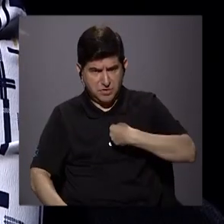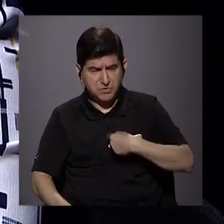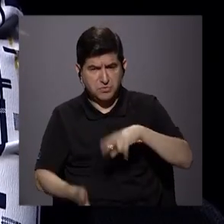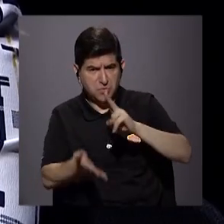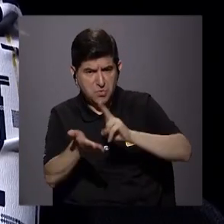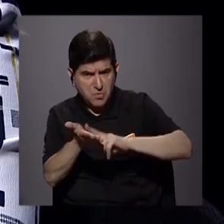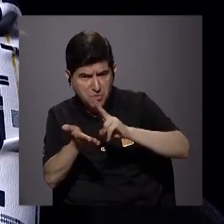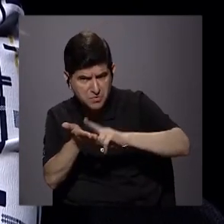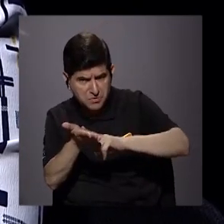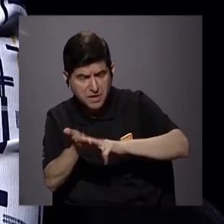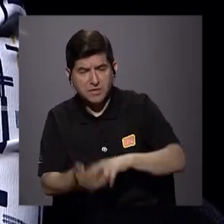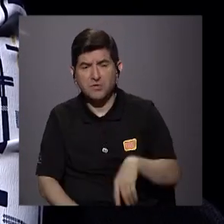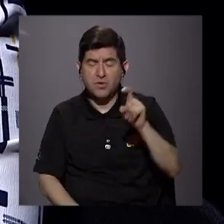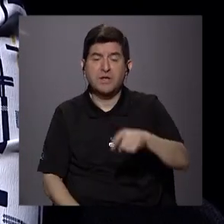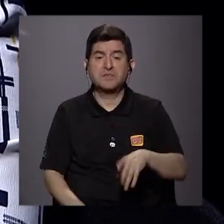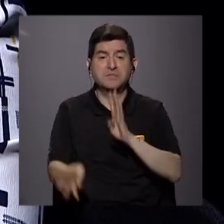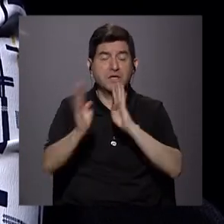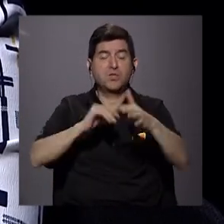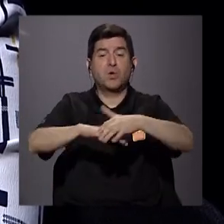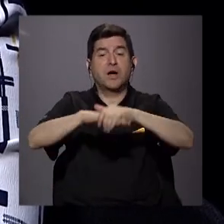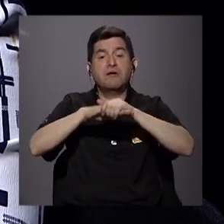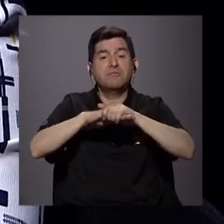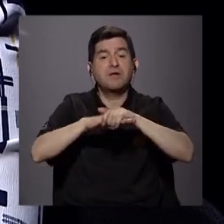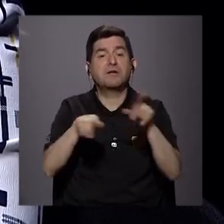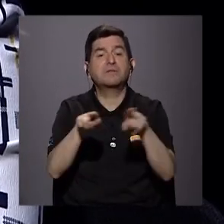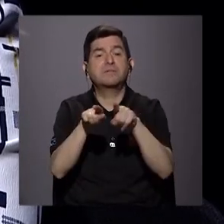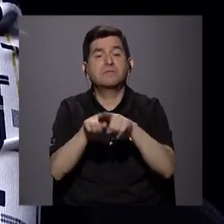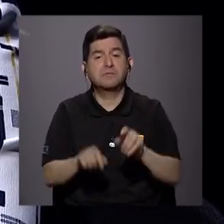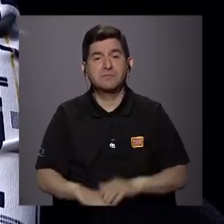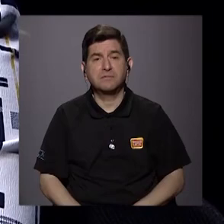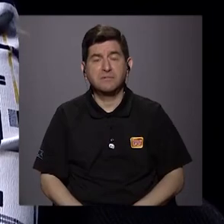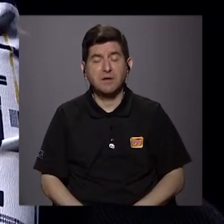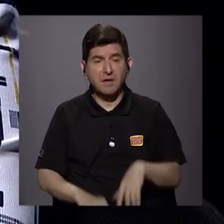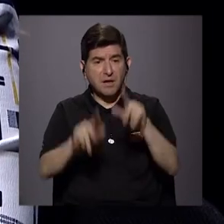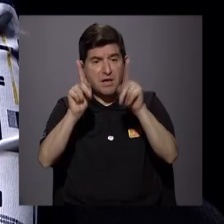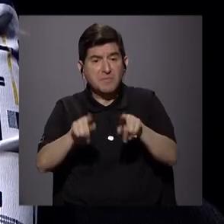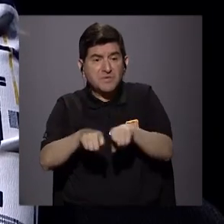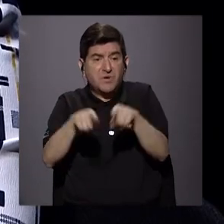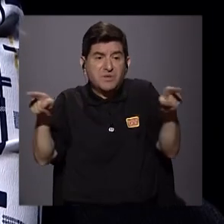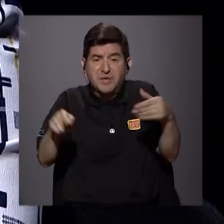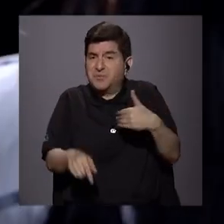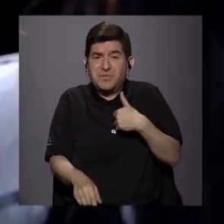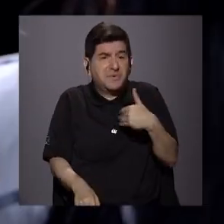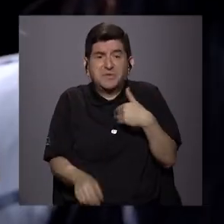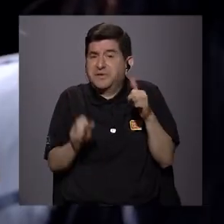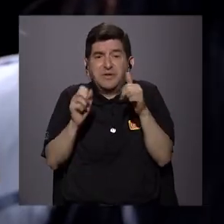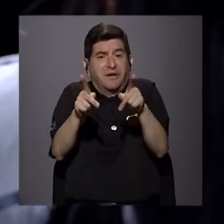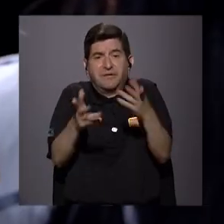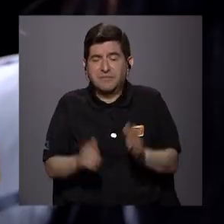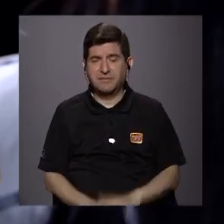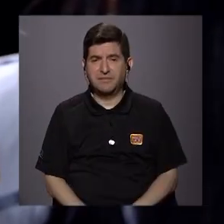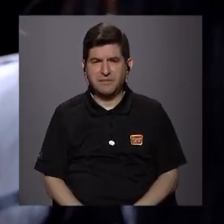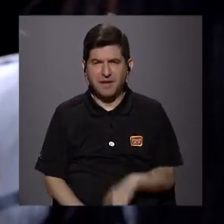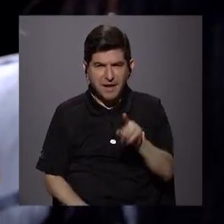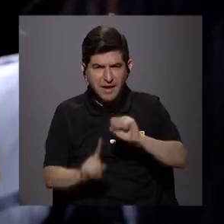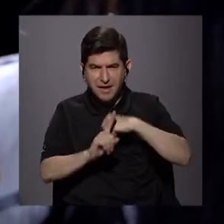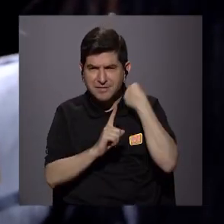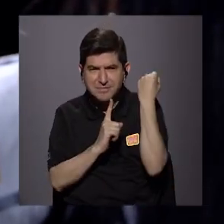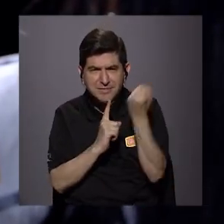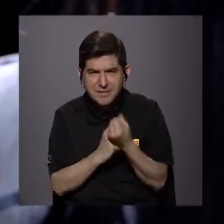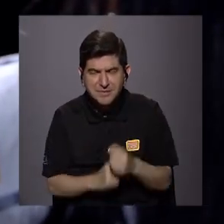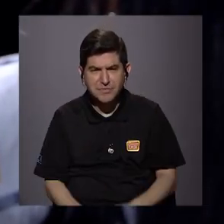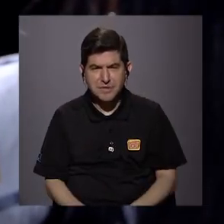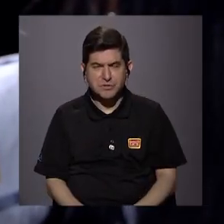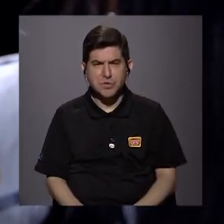contratando requiero que hable inglés adicional. Entonces, esa persona tampoco va a tener esa oportunidad. Ese escenario parece que es